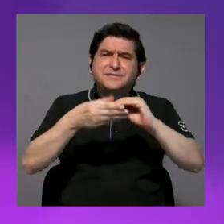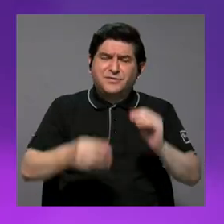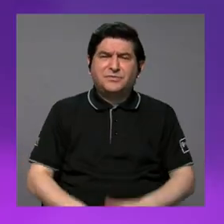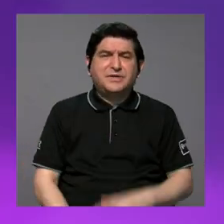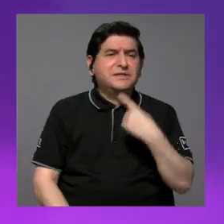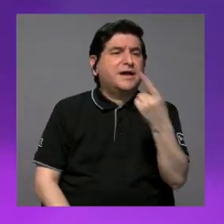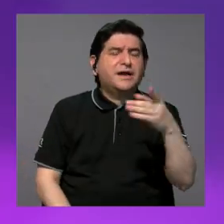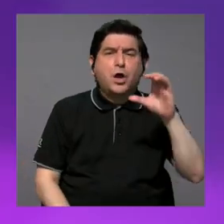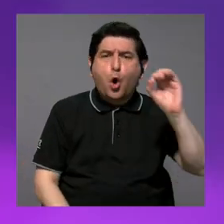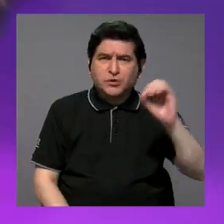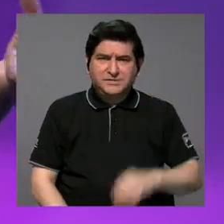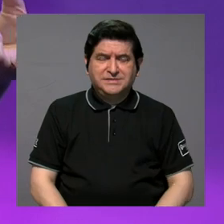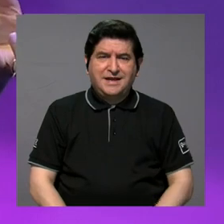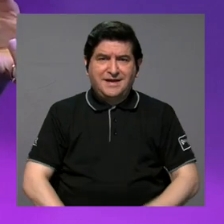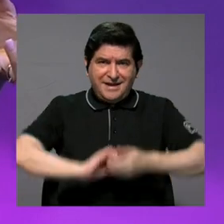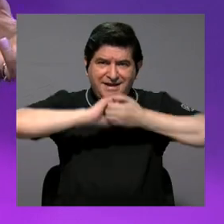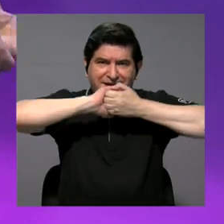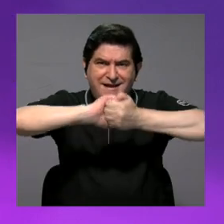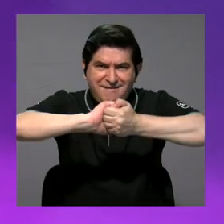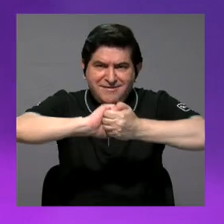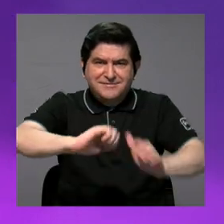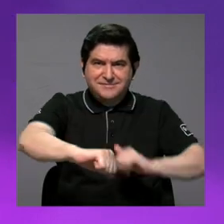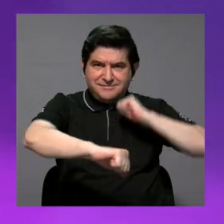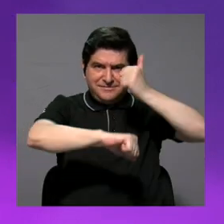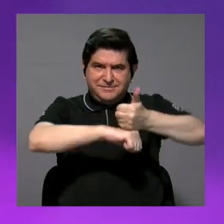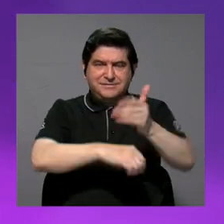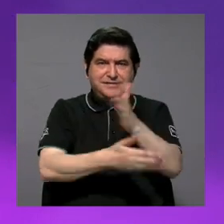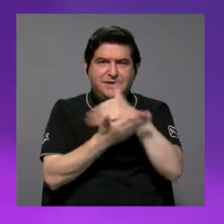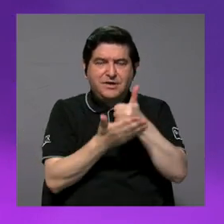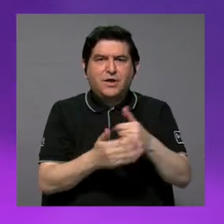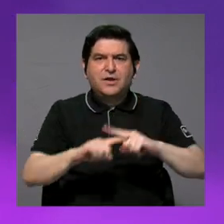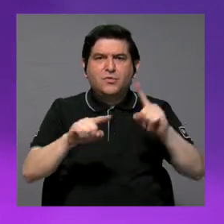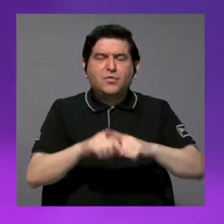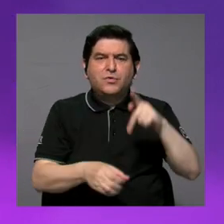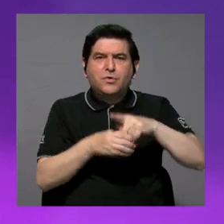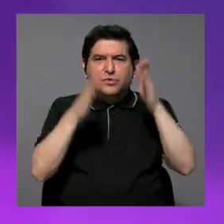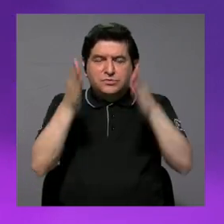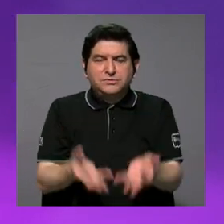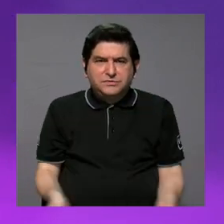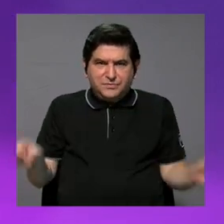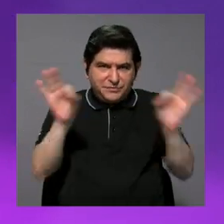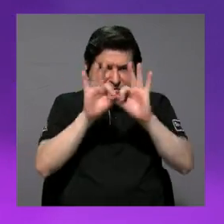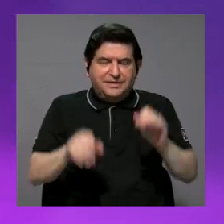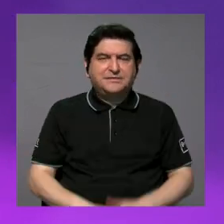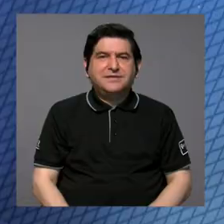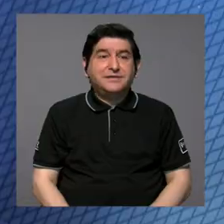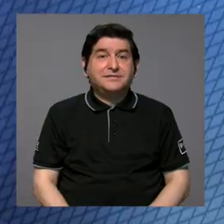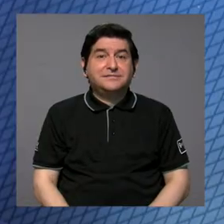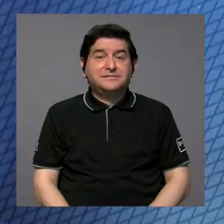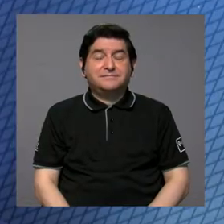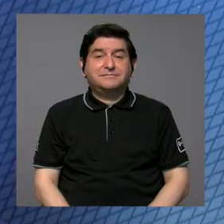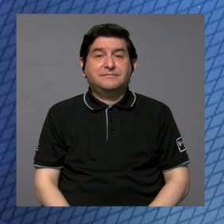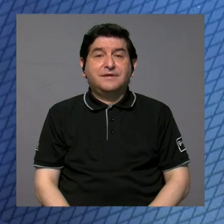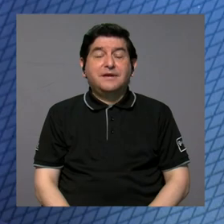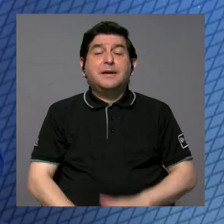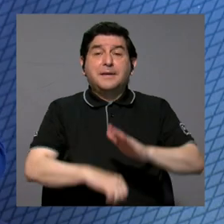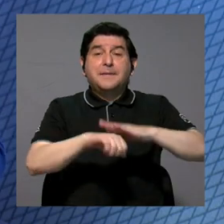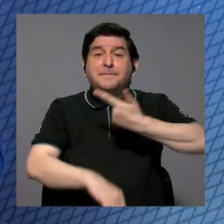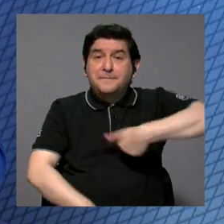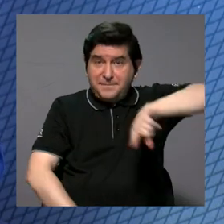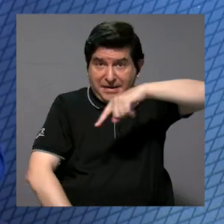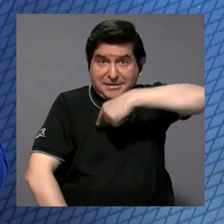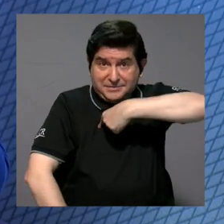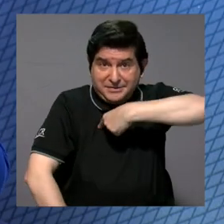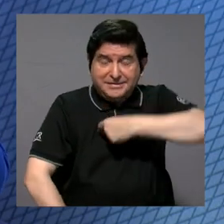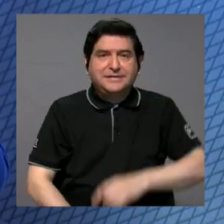poco lo que nos dice don Oscar, la alianza que ustedes establecen con algunos de estos sectores estratégicos. Eso ha sido una cosa, digamos, esta nos ha permitido,